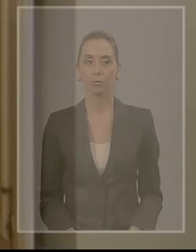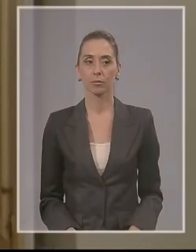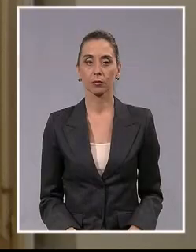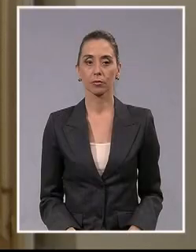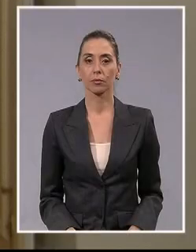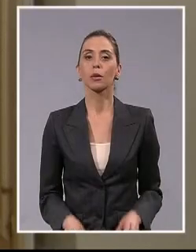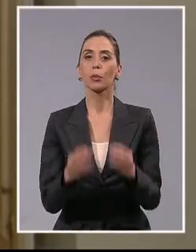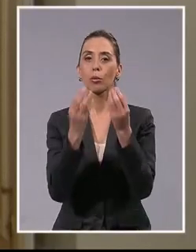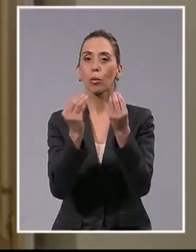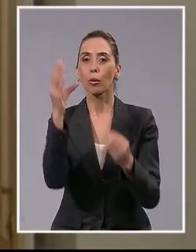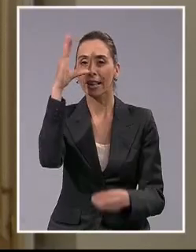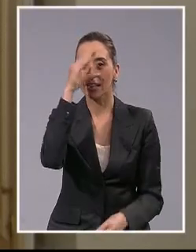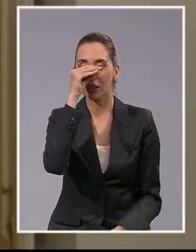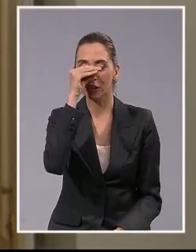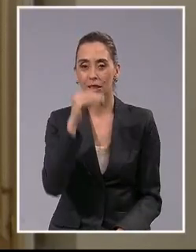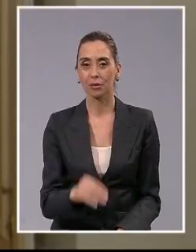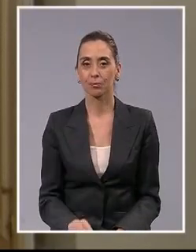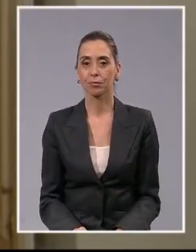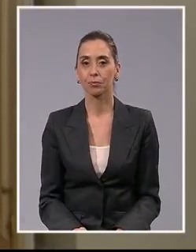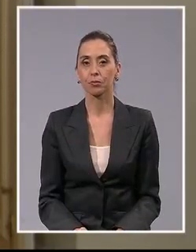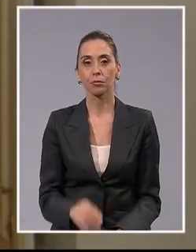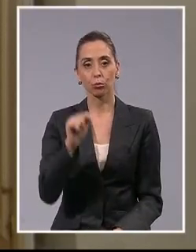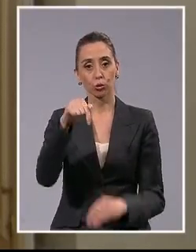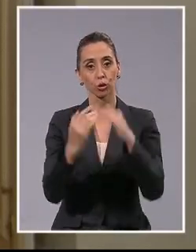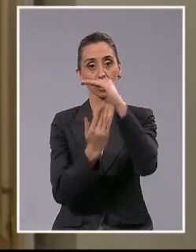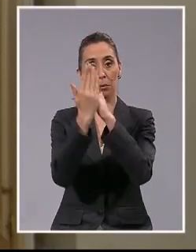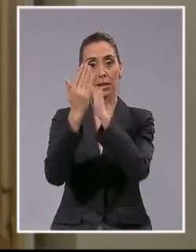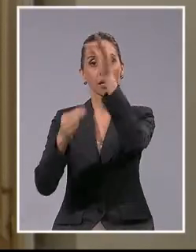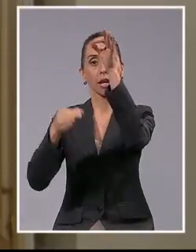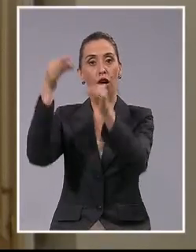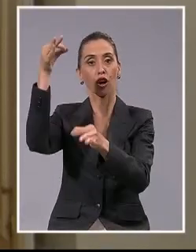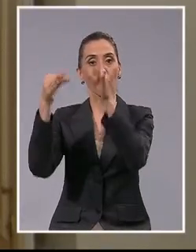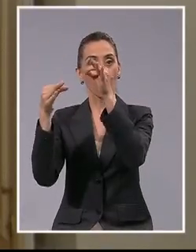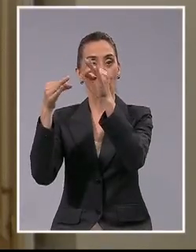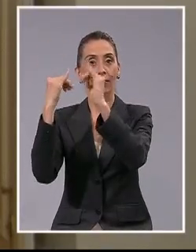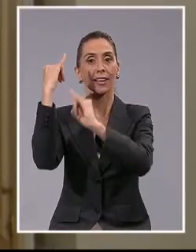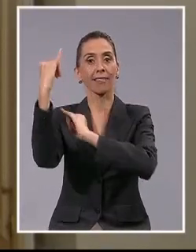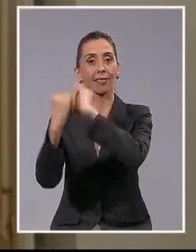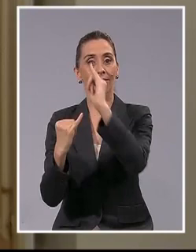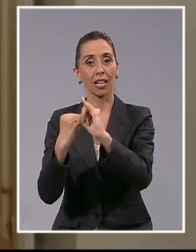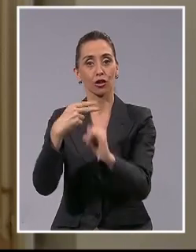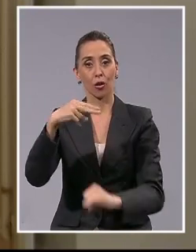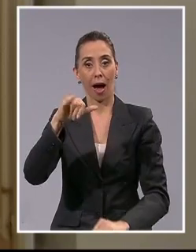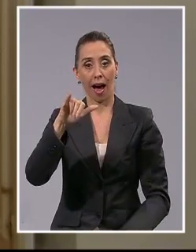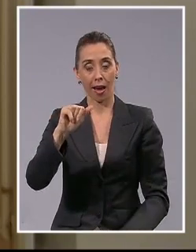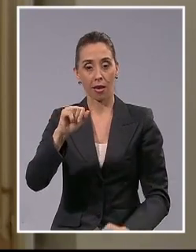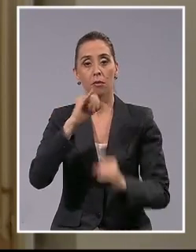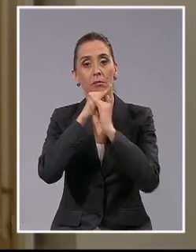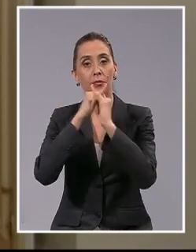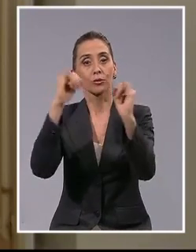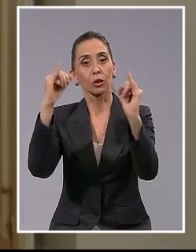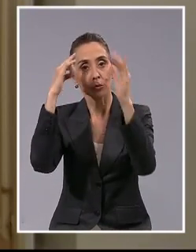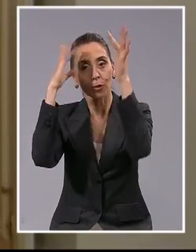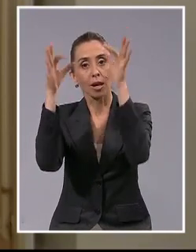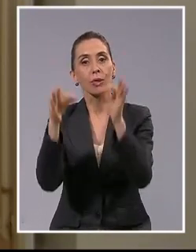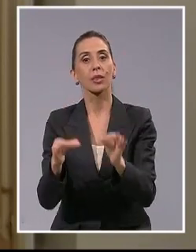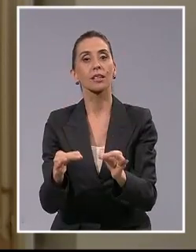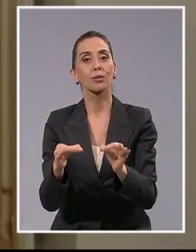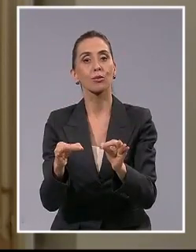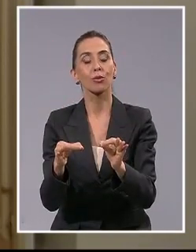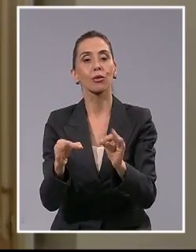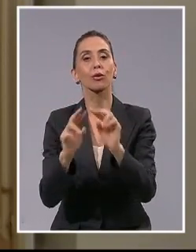Muy buenas noches. Esta mañana la Corte Internacional de Justicia de La Haya dio a conocer su decisión